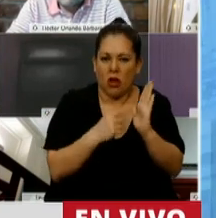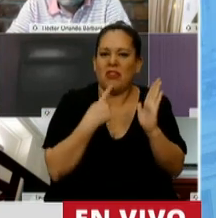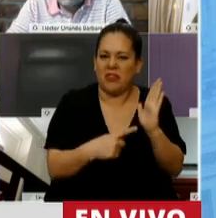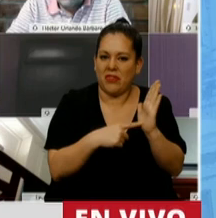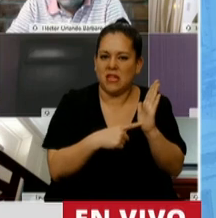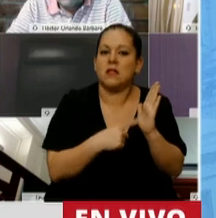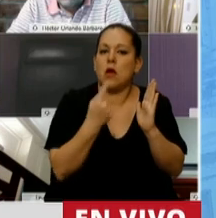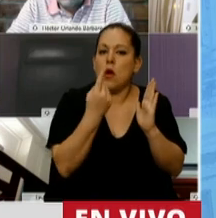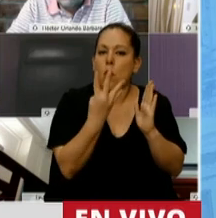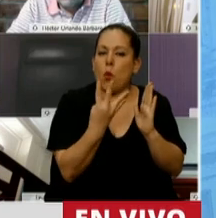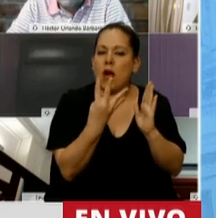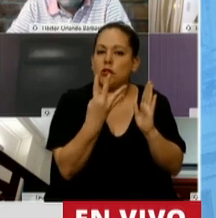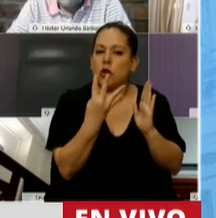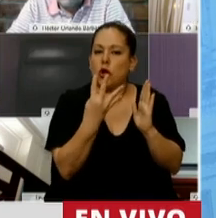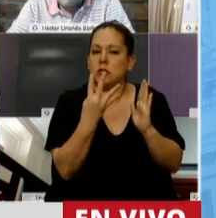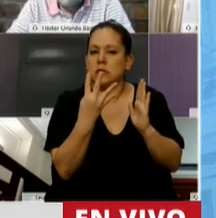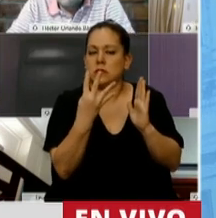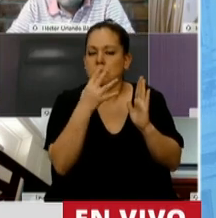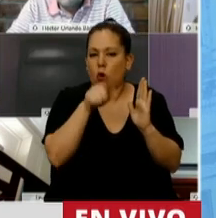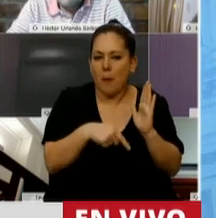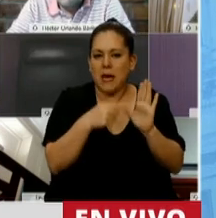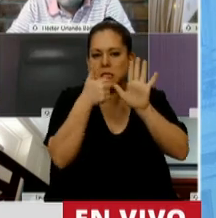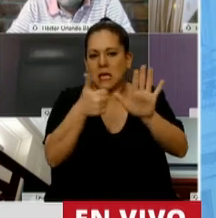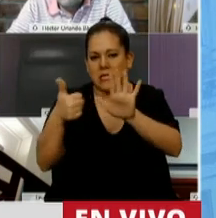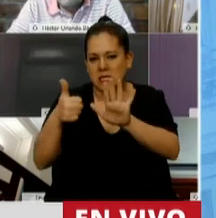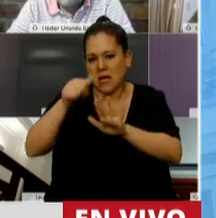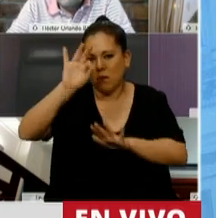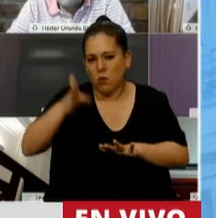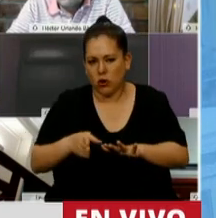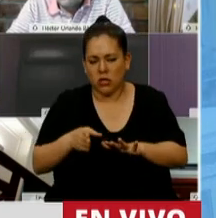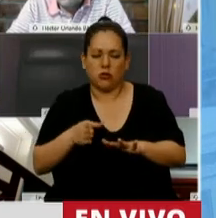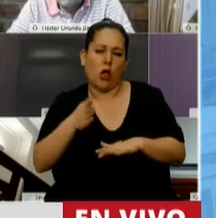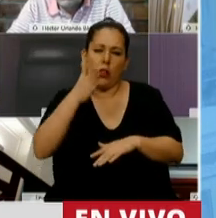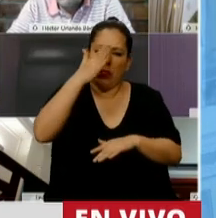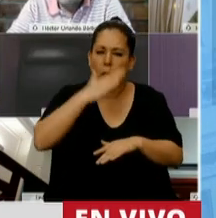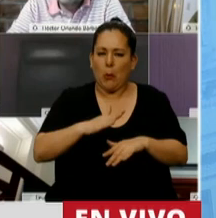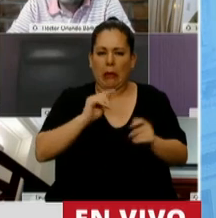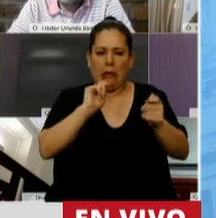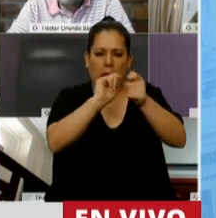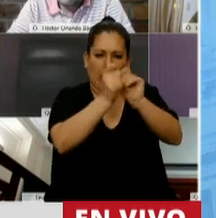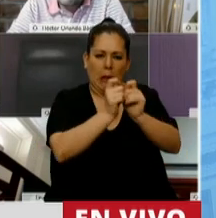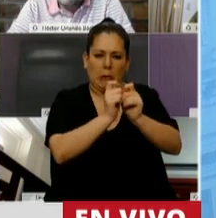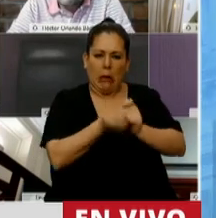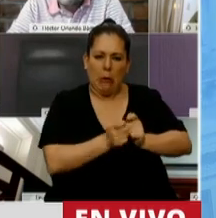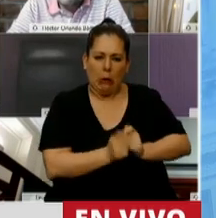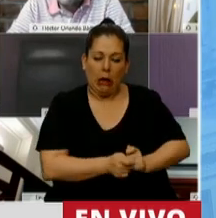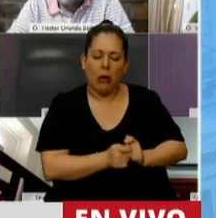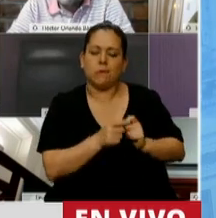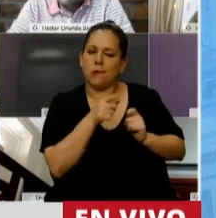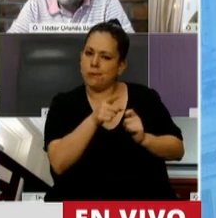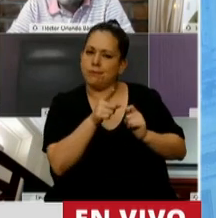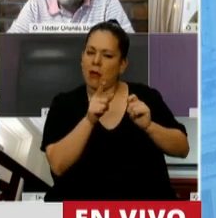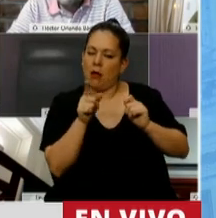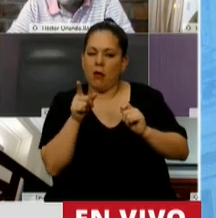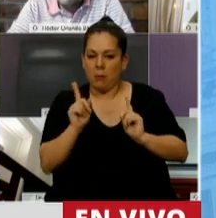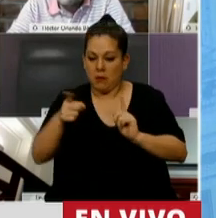relativa de un 4.66%. Después de todas las mezclas y todos los cambios que se hicieron en planillas y retoques